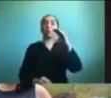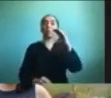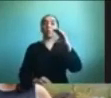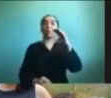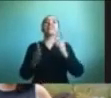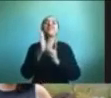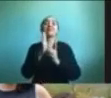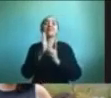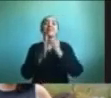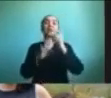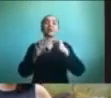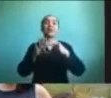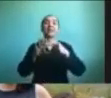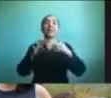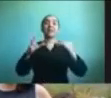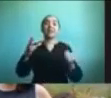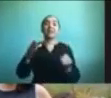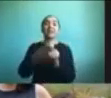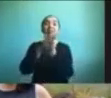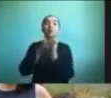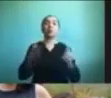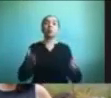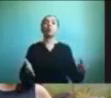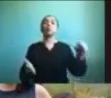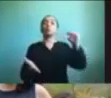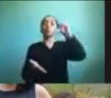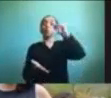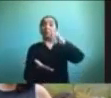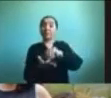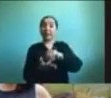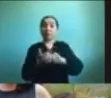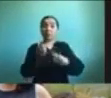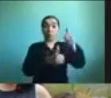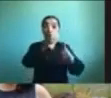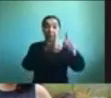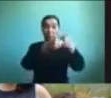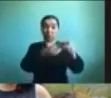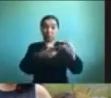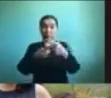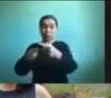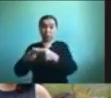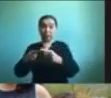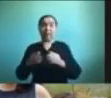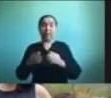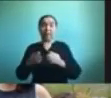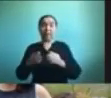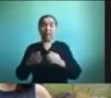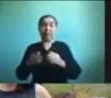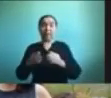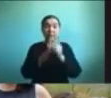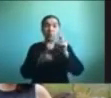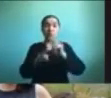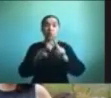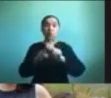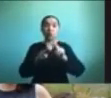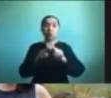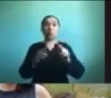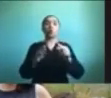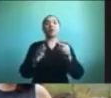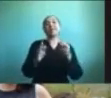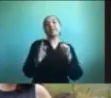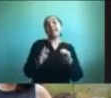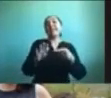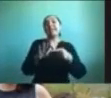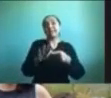presentación, somos un centro multidisciplinario dedicado al desarrollo de soluciones tecnológicas que apoyen la inclusión de personas con